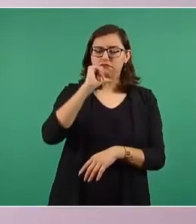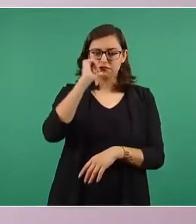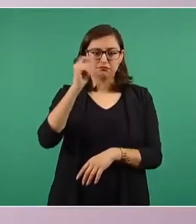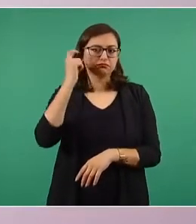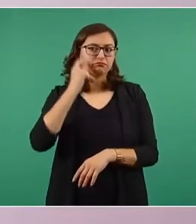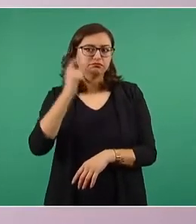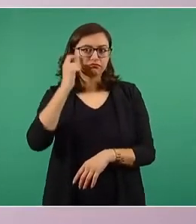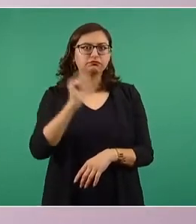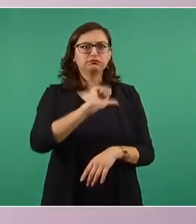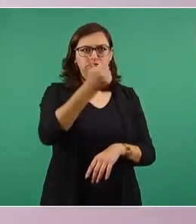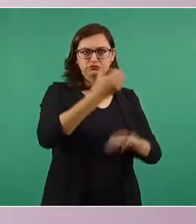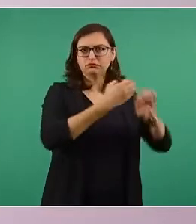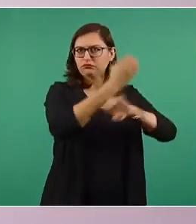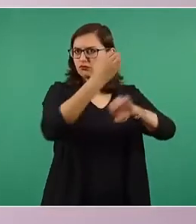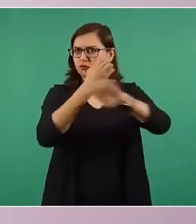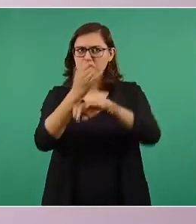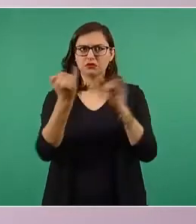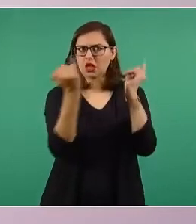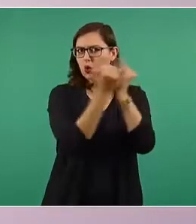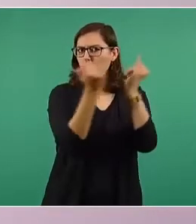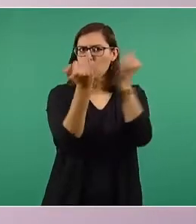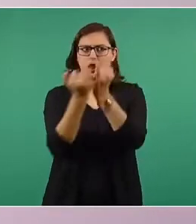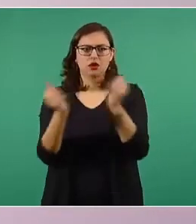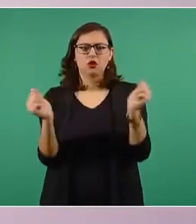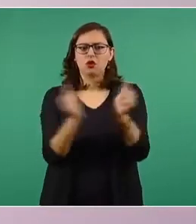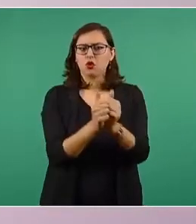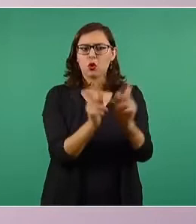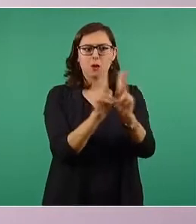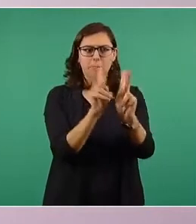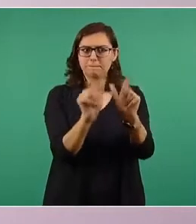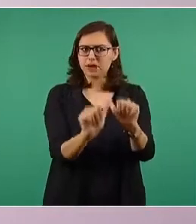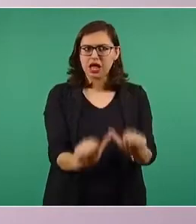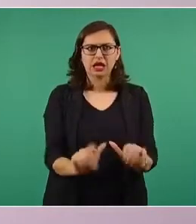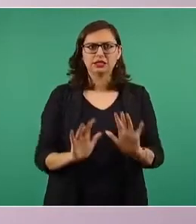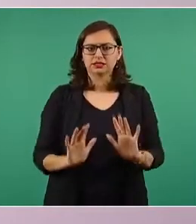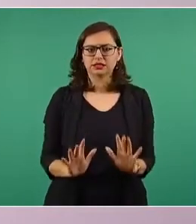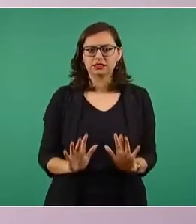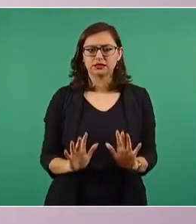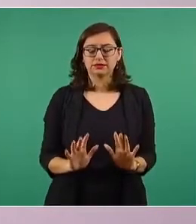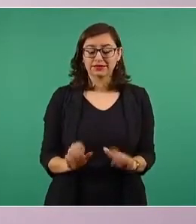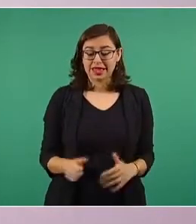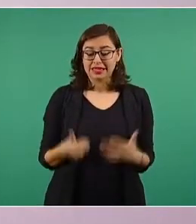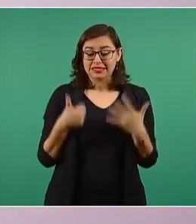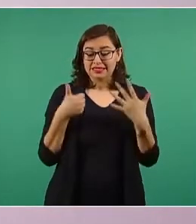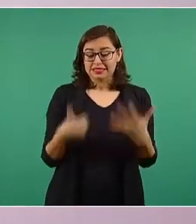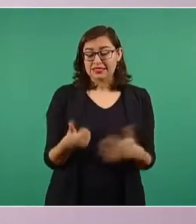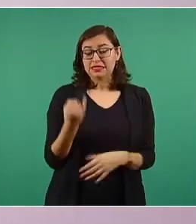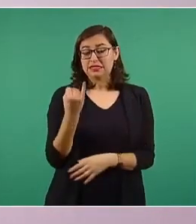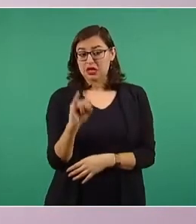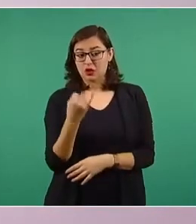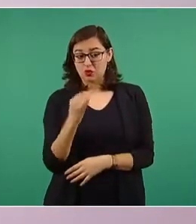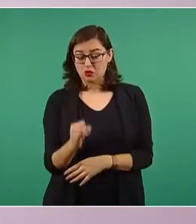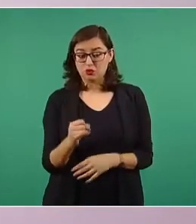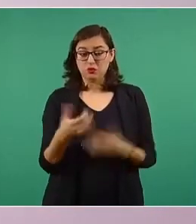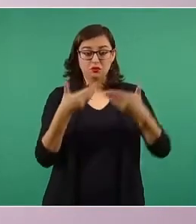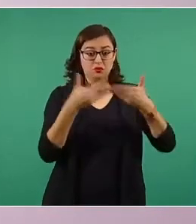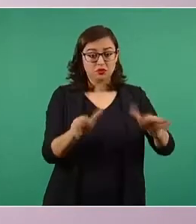El día 6 de junio se abrieron 162 mil